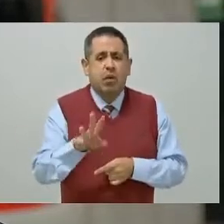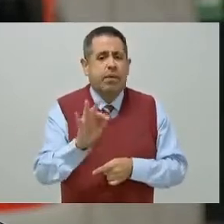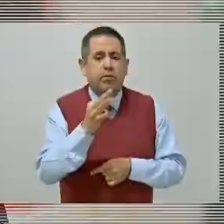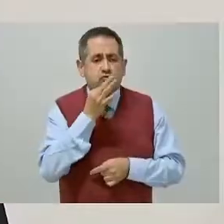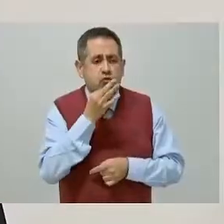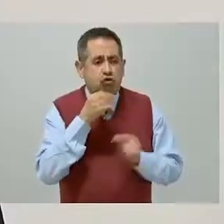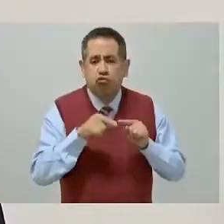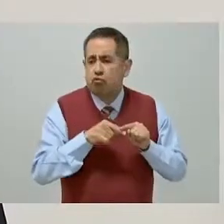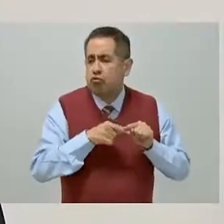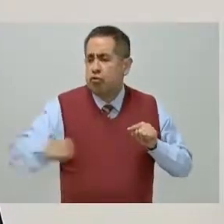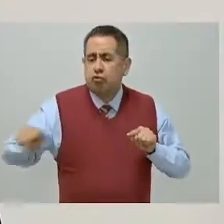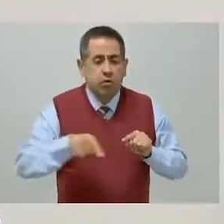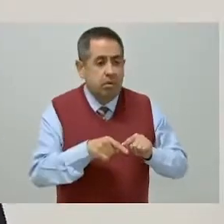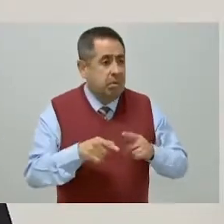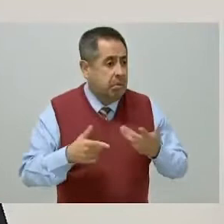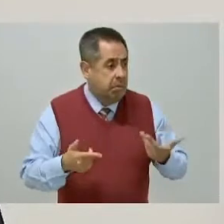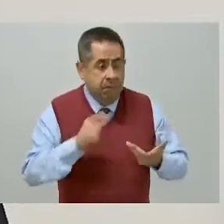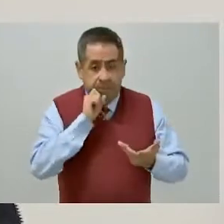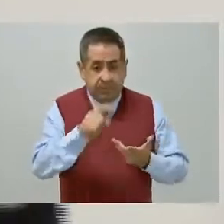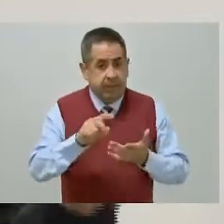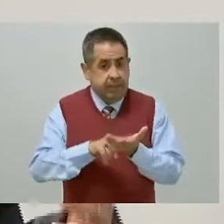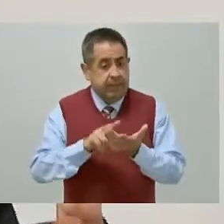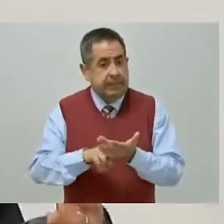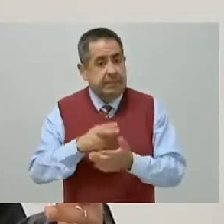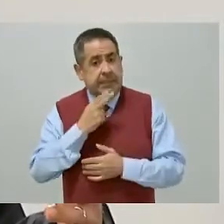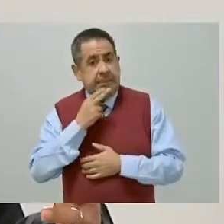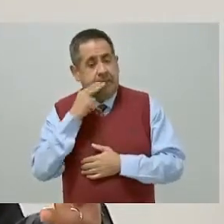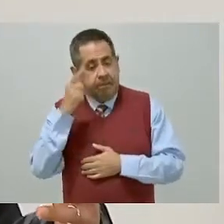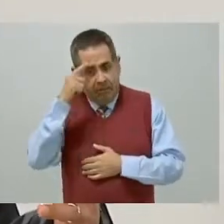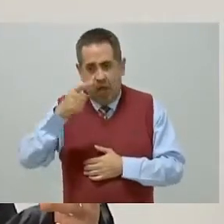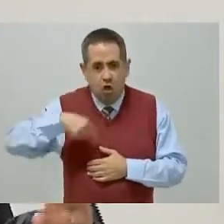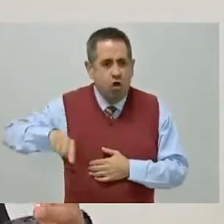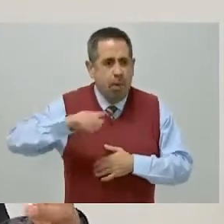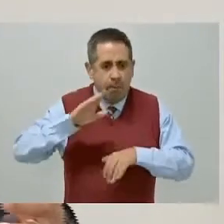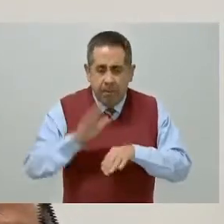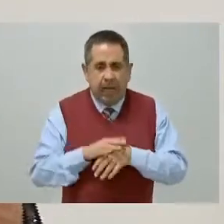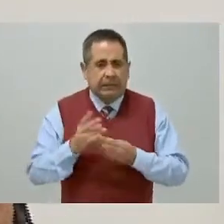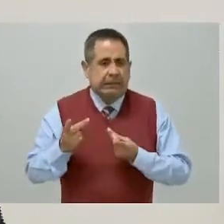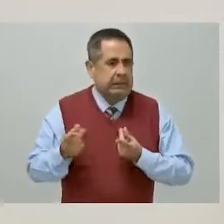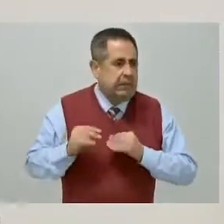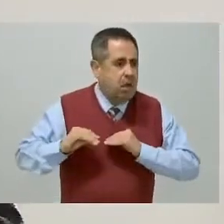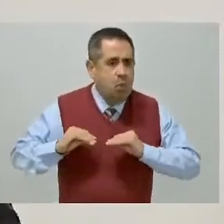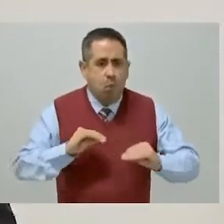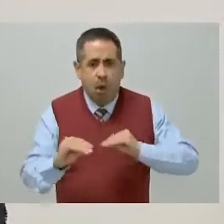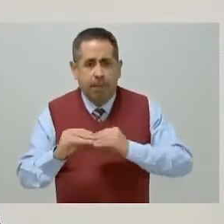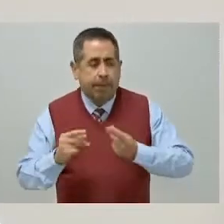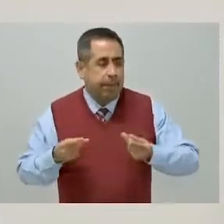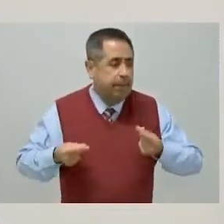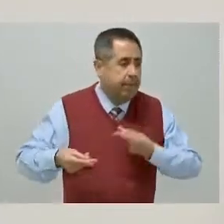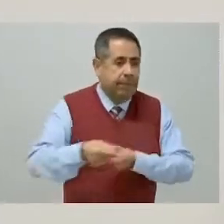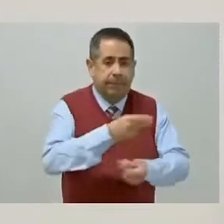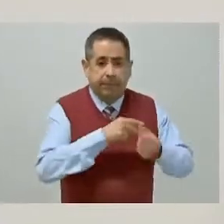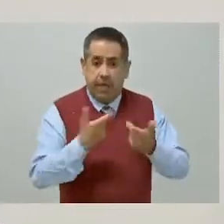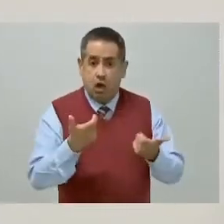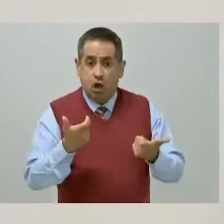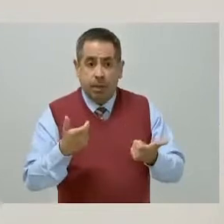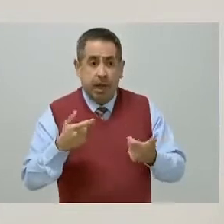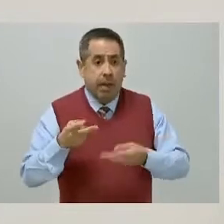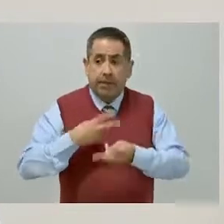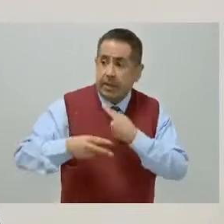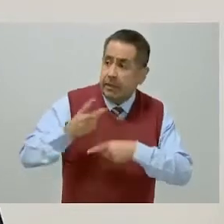y también nos permitirá generar un mayor dinamismo en la economía regional.